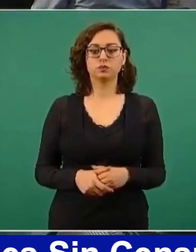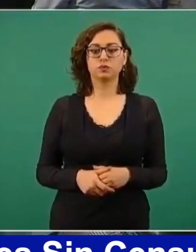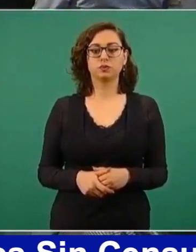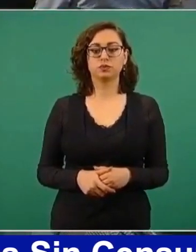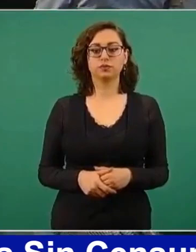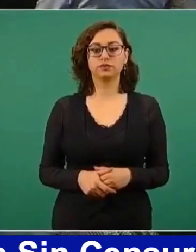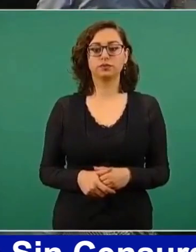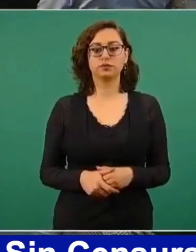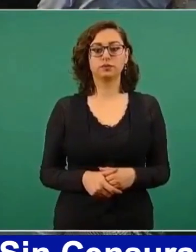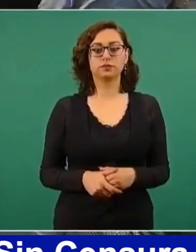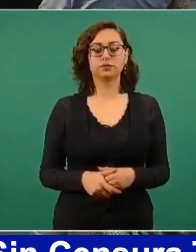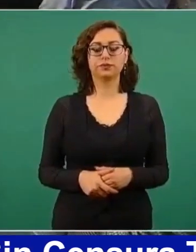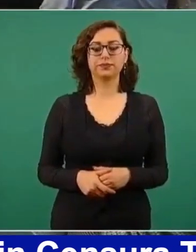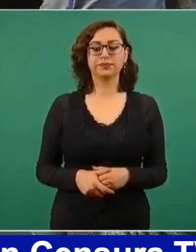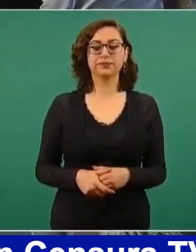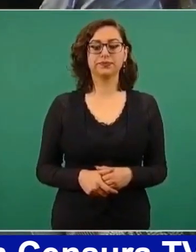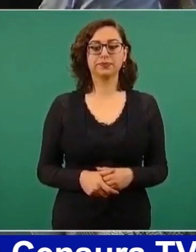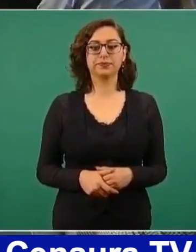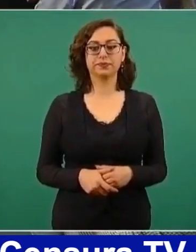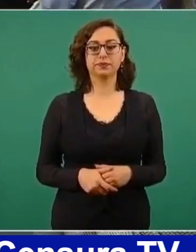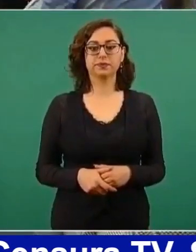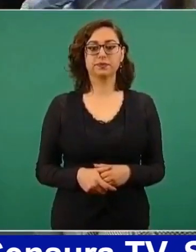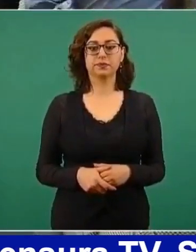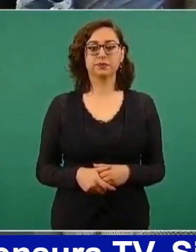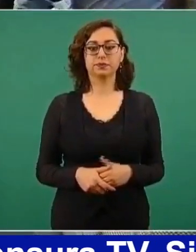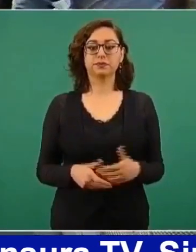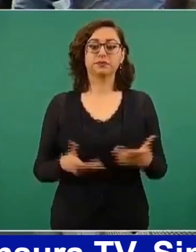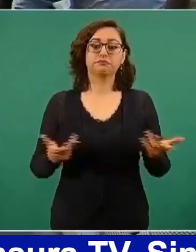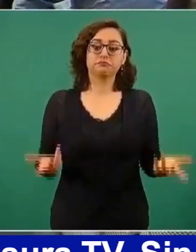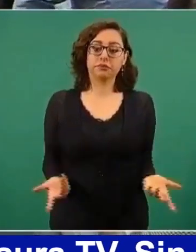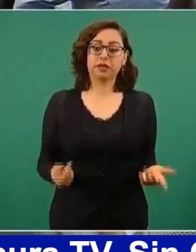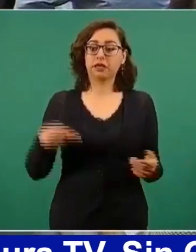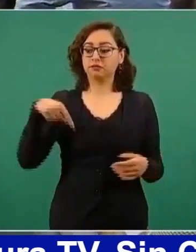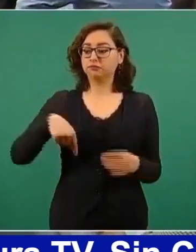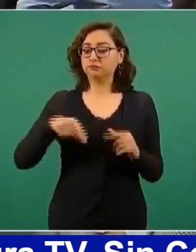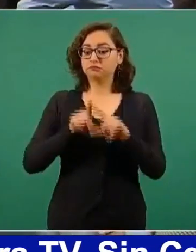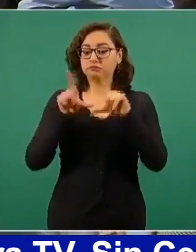Además, el que estemos vacunando nos ayuda,